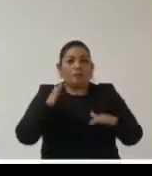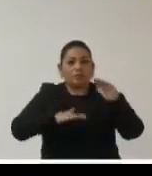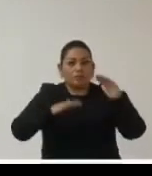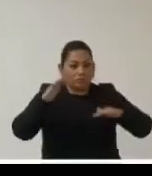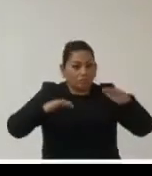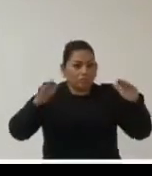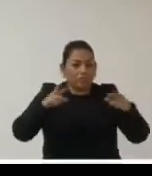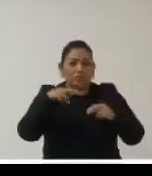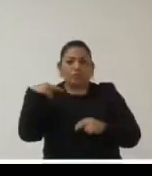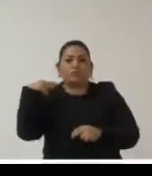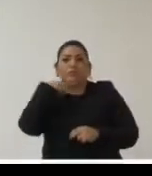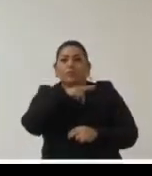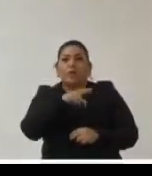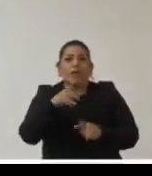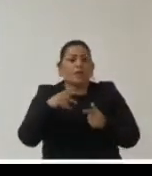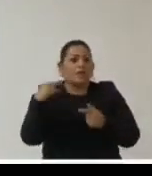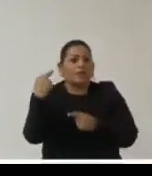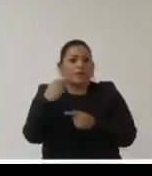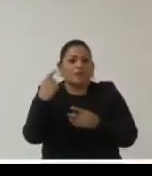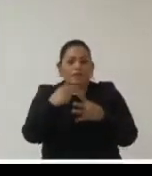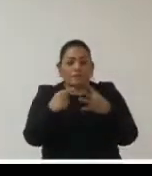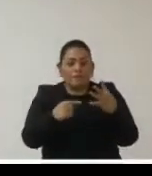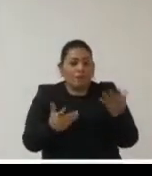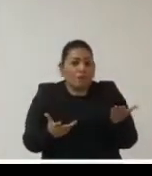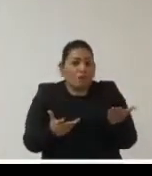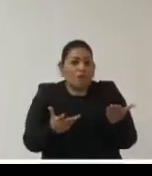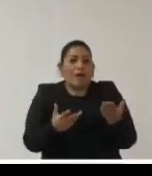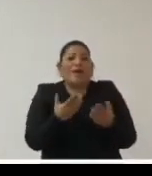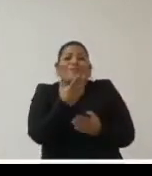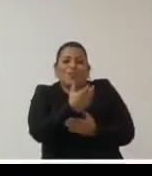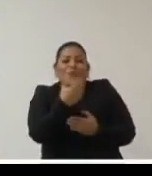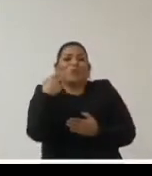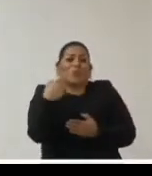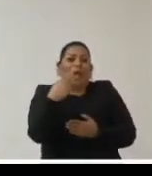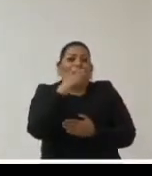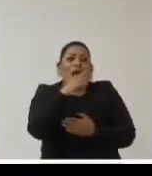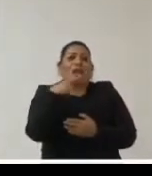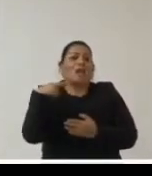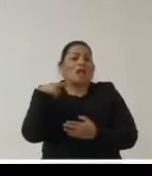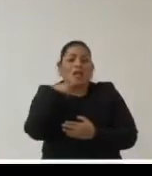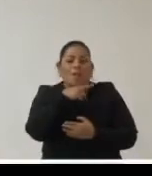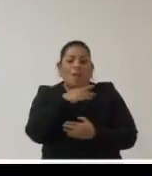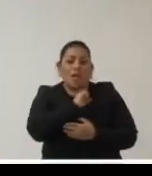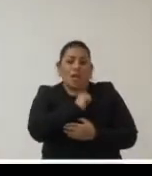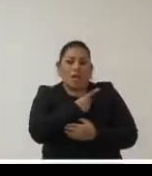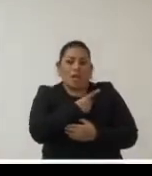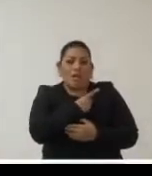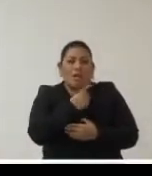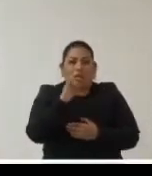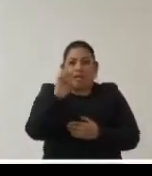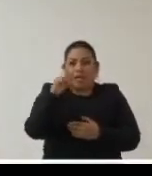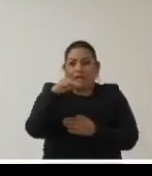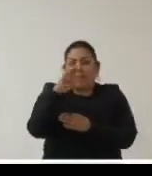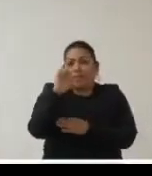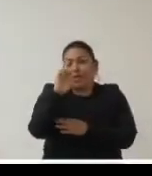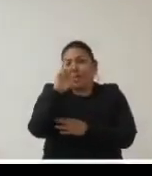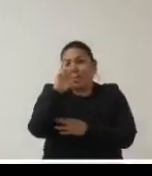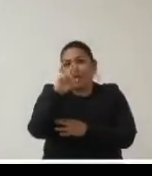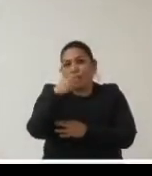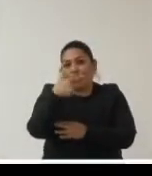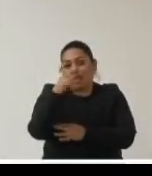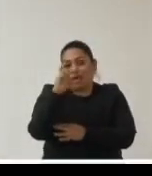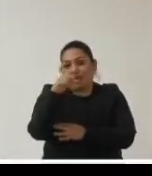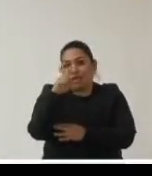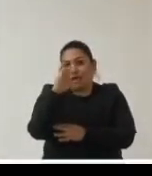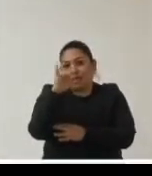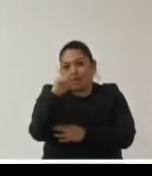manera emergente de manera por eso se les llama emergencias sanitarios y obviamente se